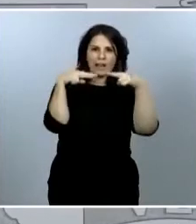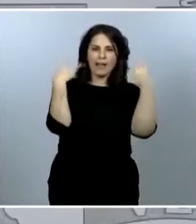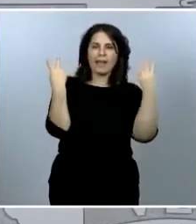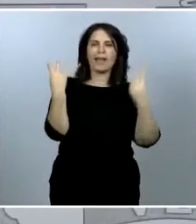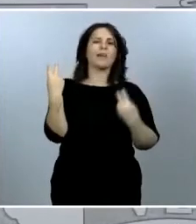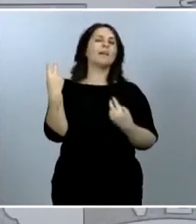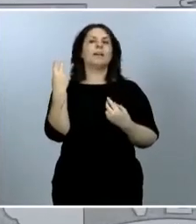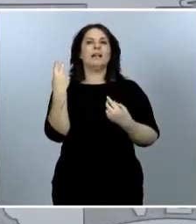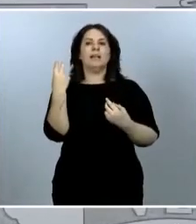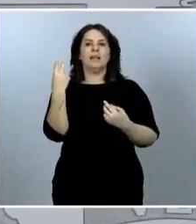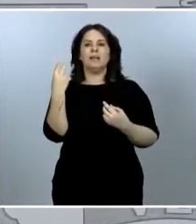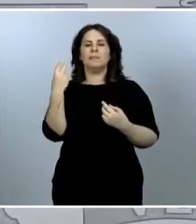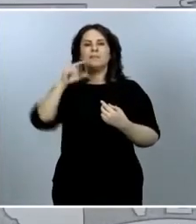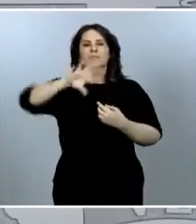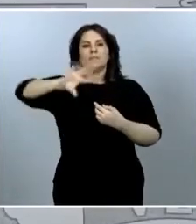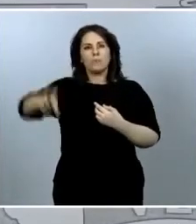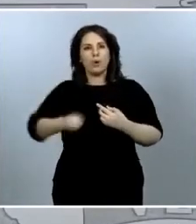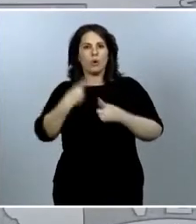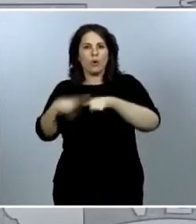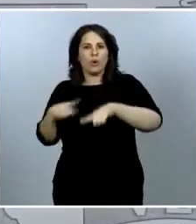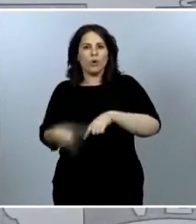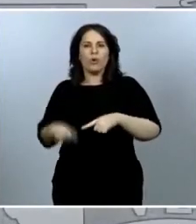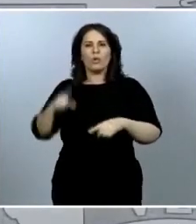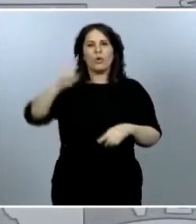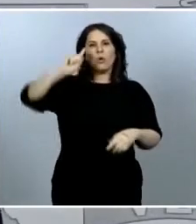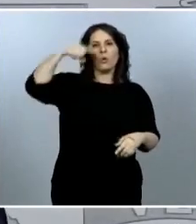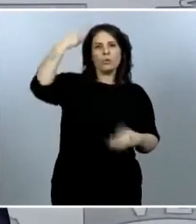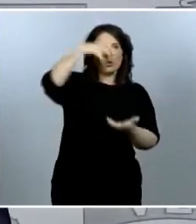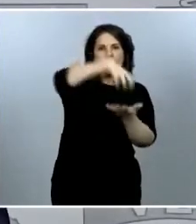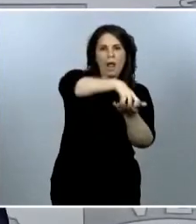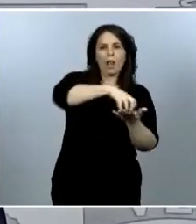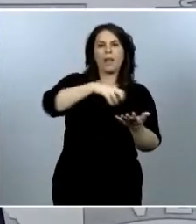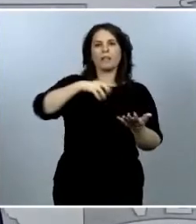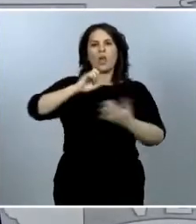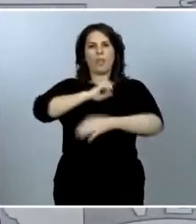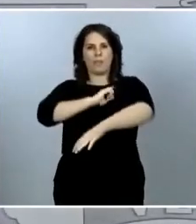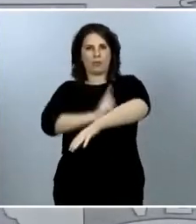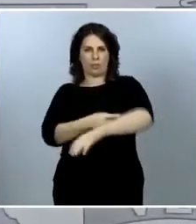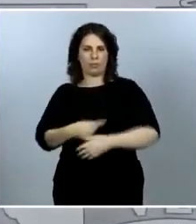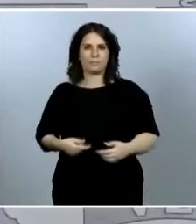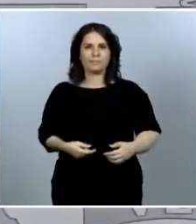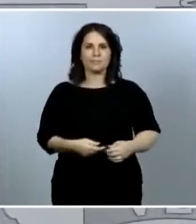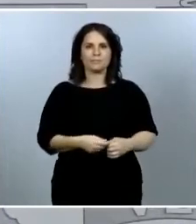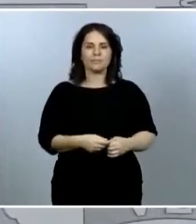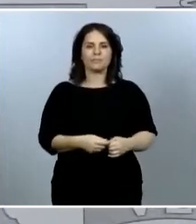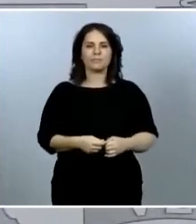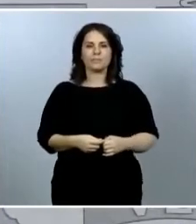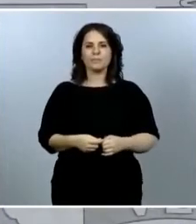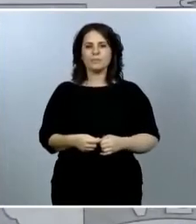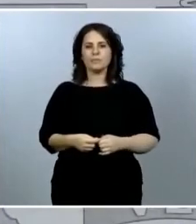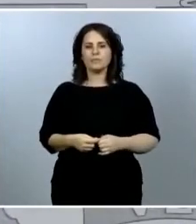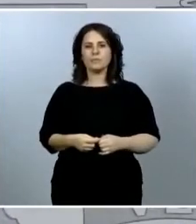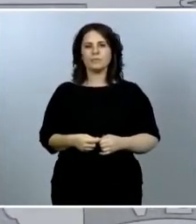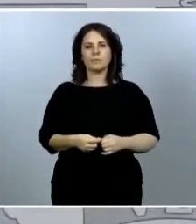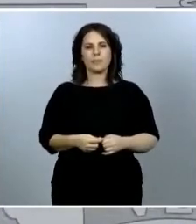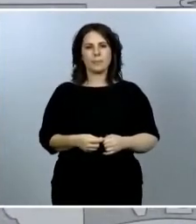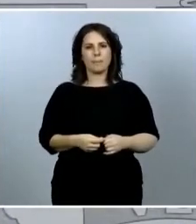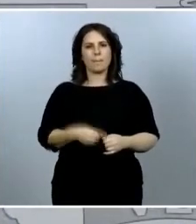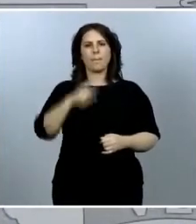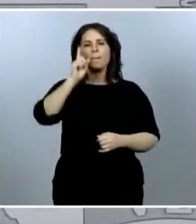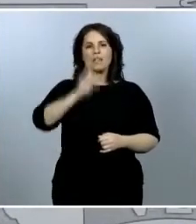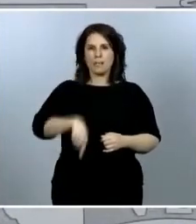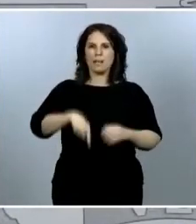equipamientos culturales, instalaciones deportivas. Y, asimismo, se adoptarán medidas en el transporte público